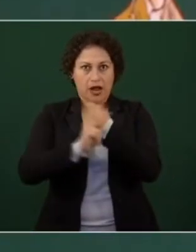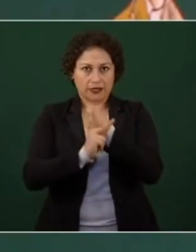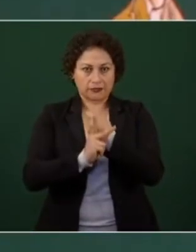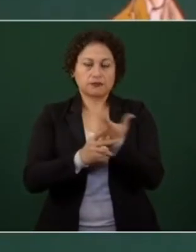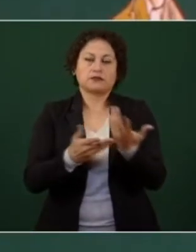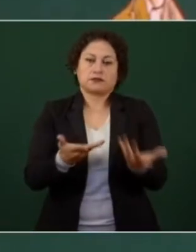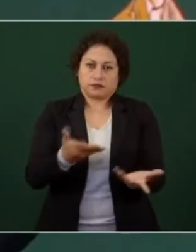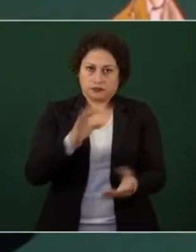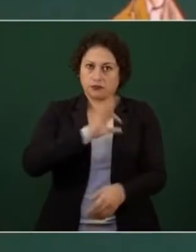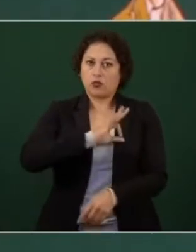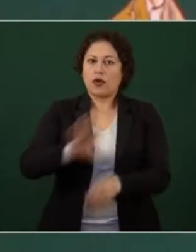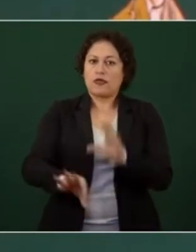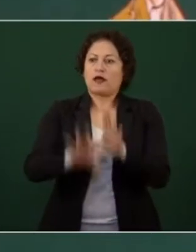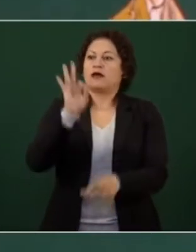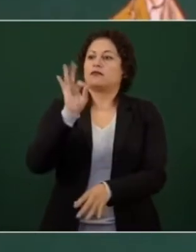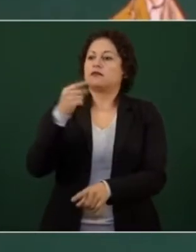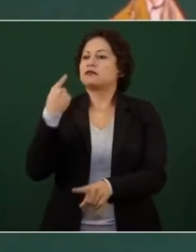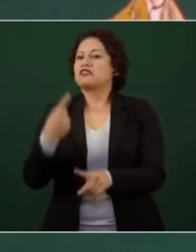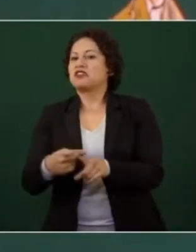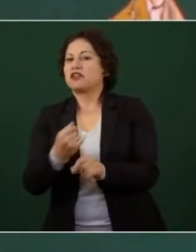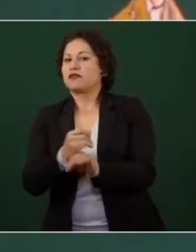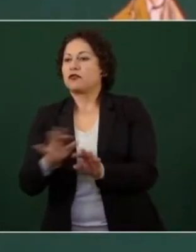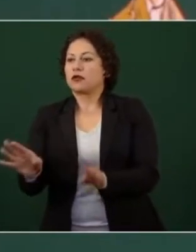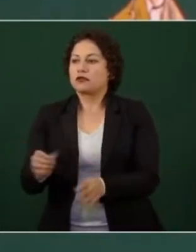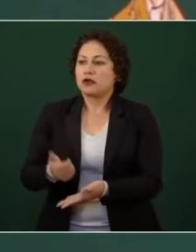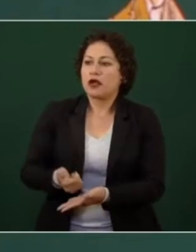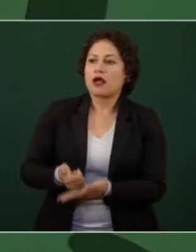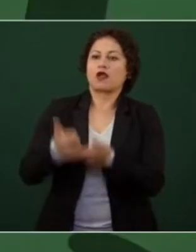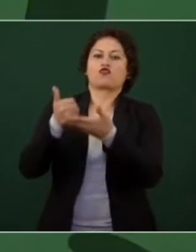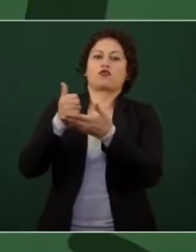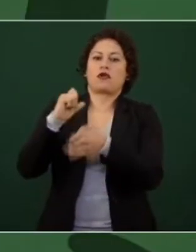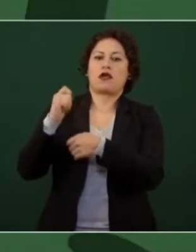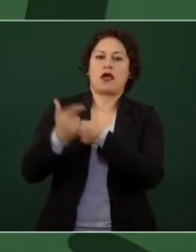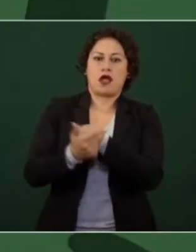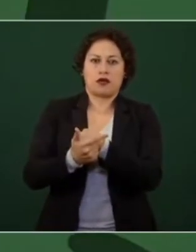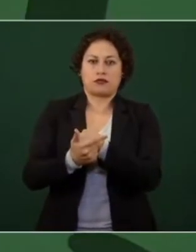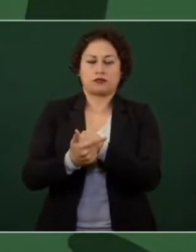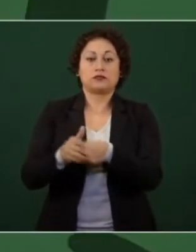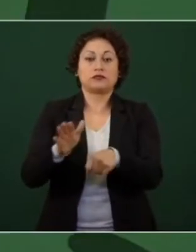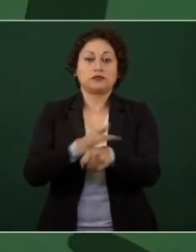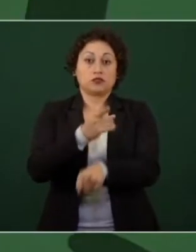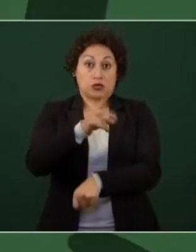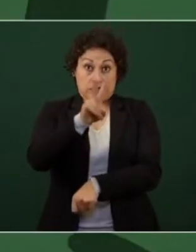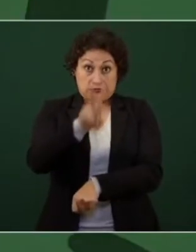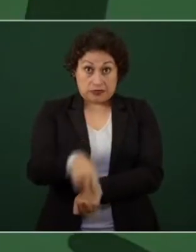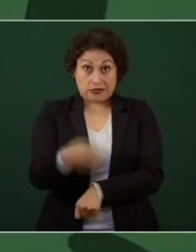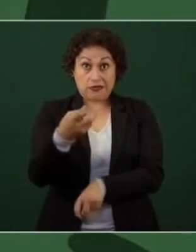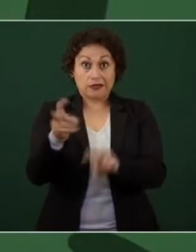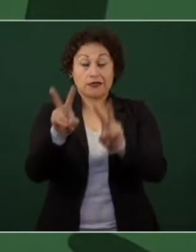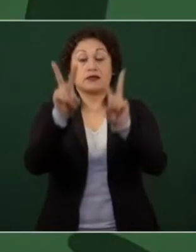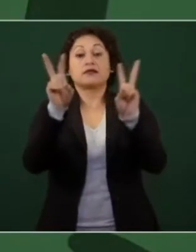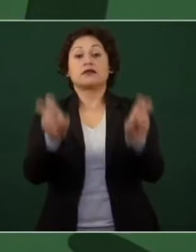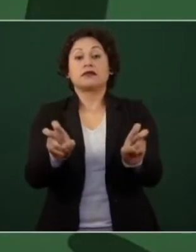porque esto significa desestabilizar esto